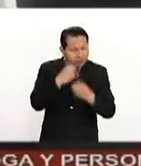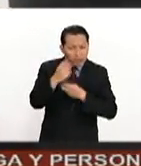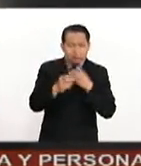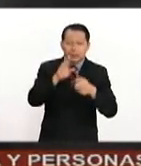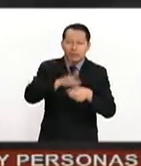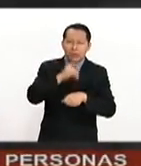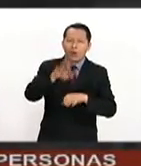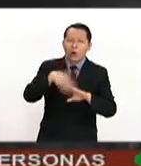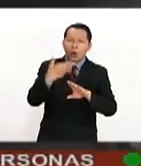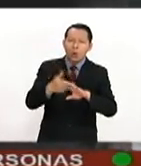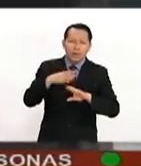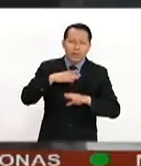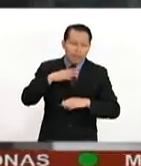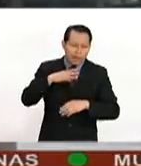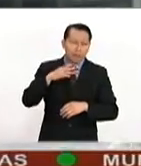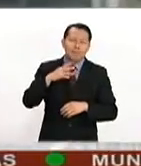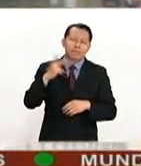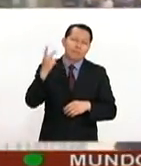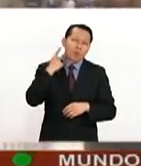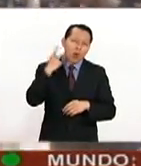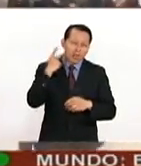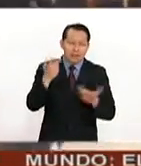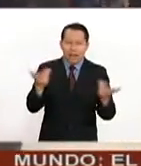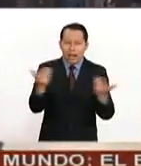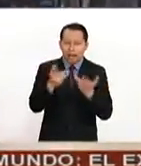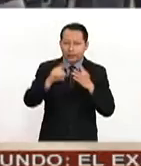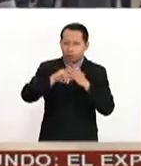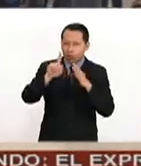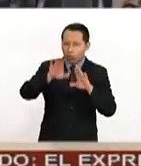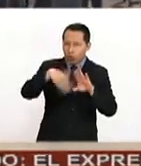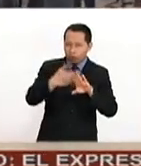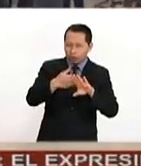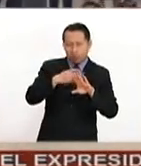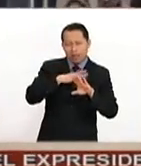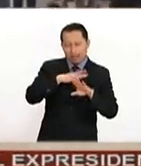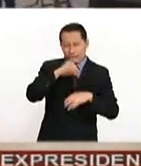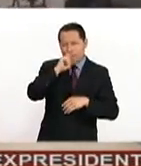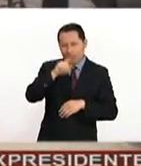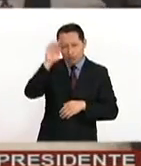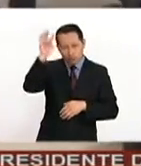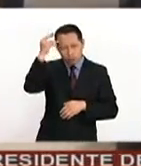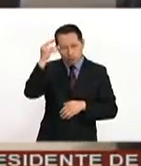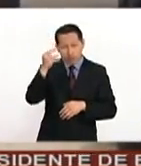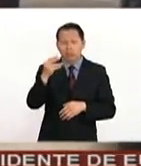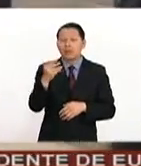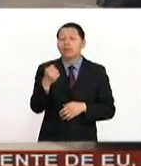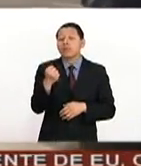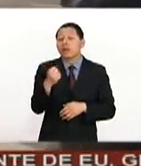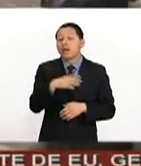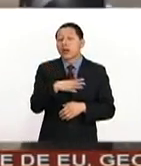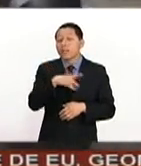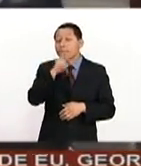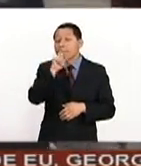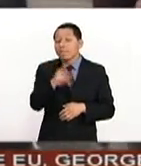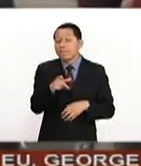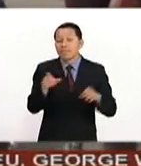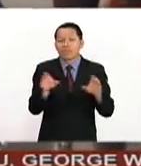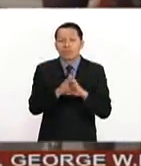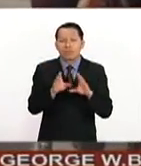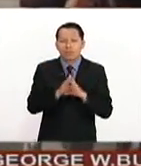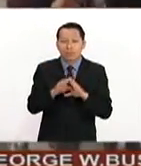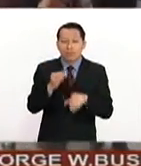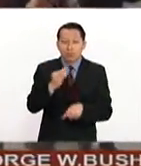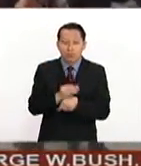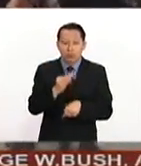políticas anti-imigratorias de Donald Trump. Podría ser un ícono, un ícono de la ciudad de Vancouver, pero en realidad se está